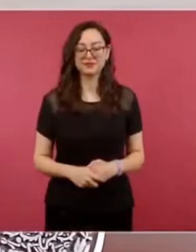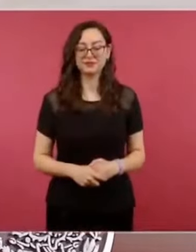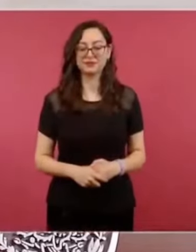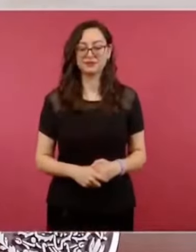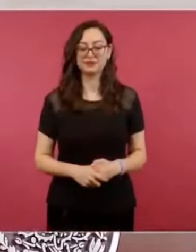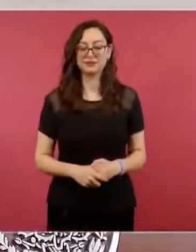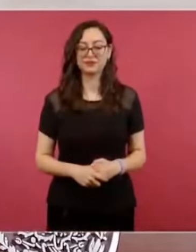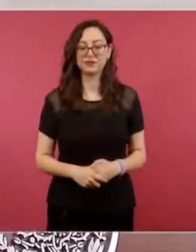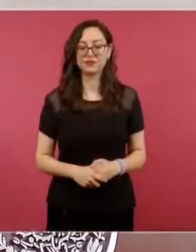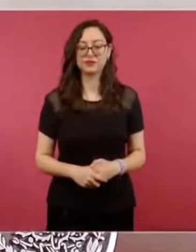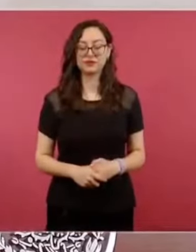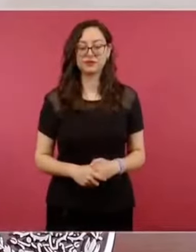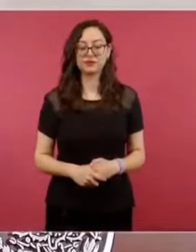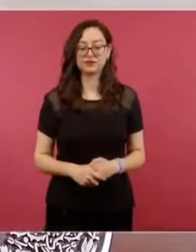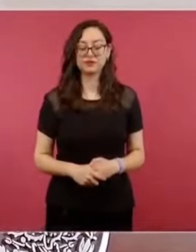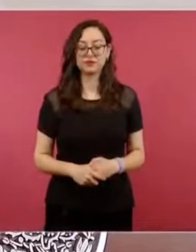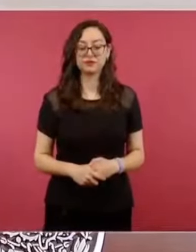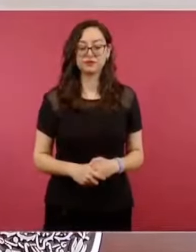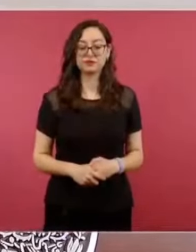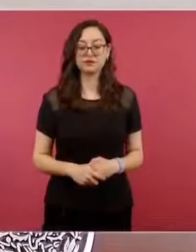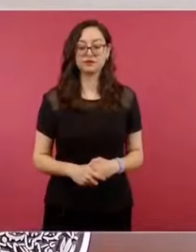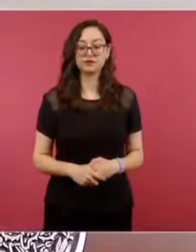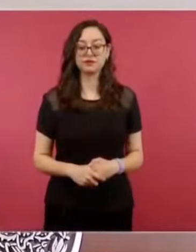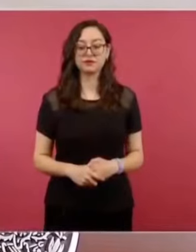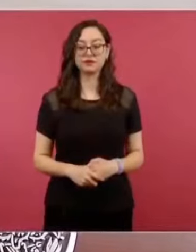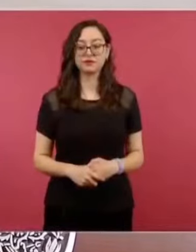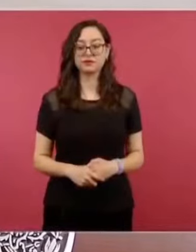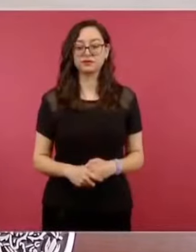No vieron